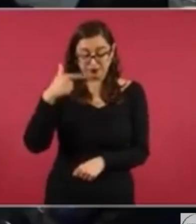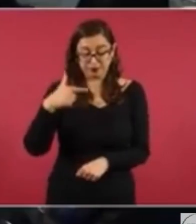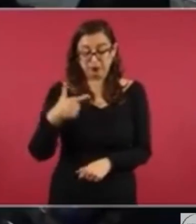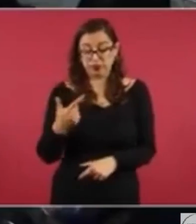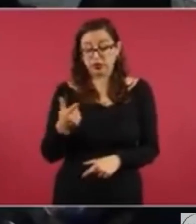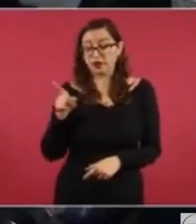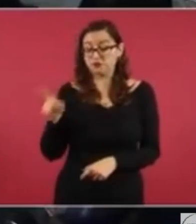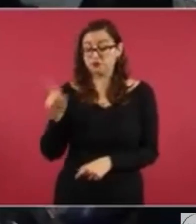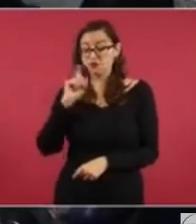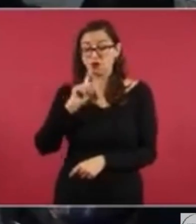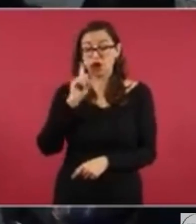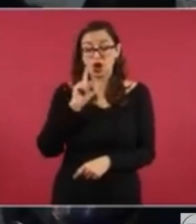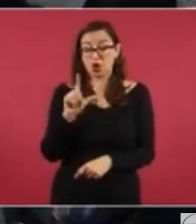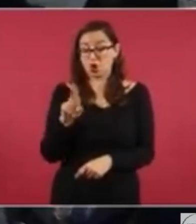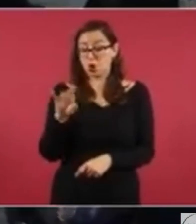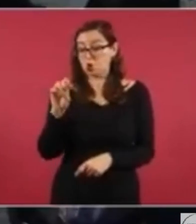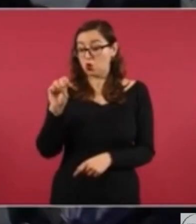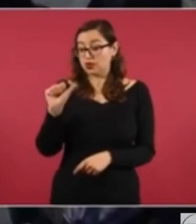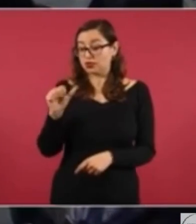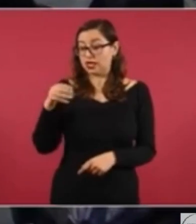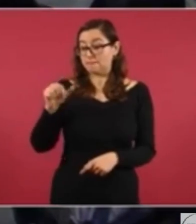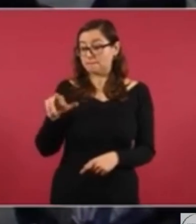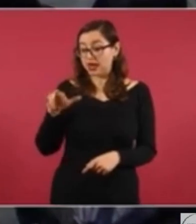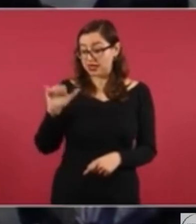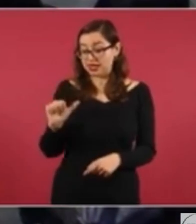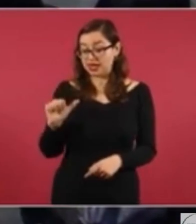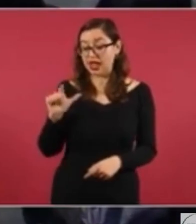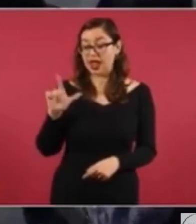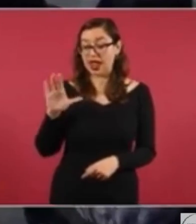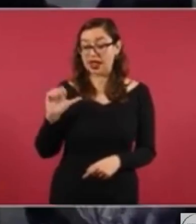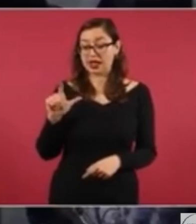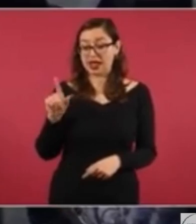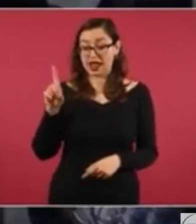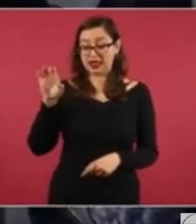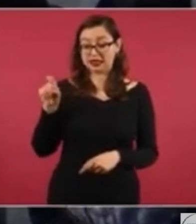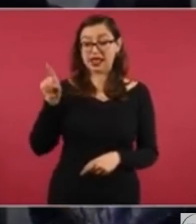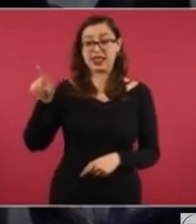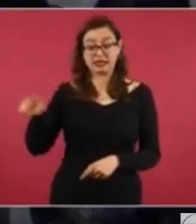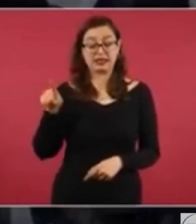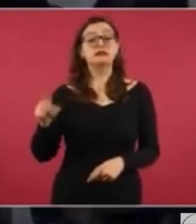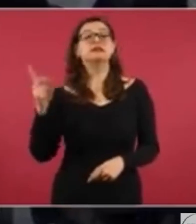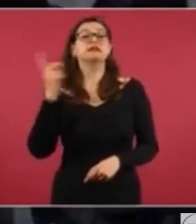Luisa María, alcalde, y le dije